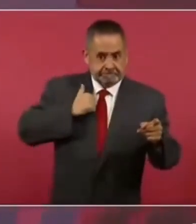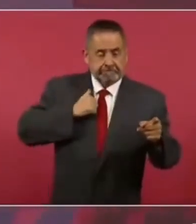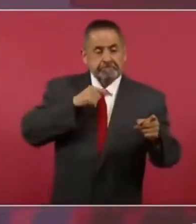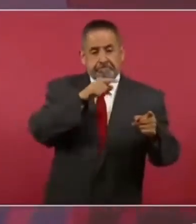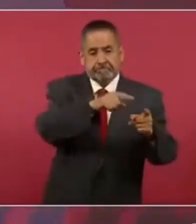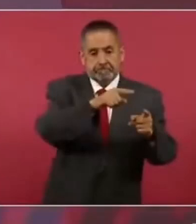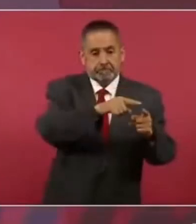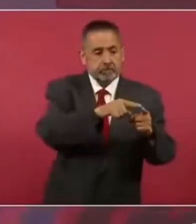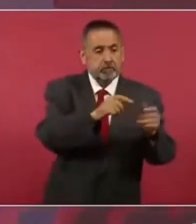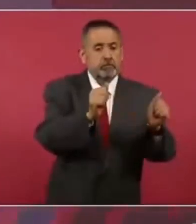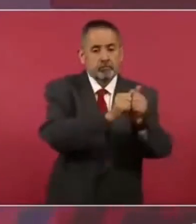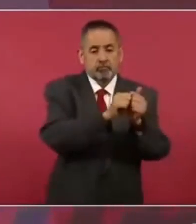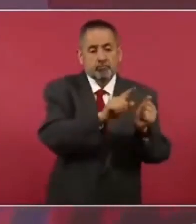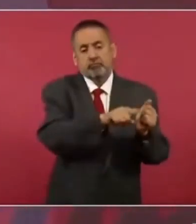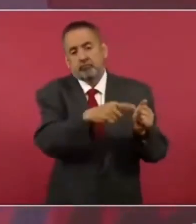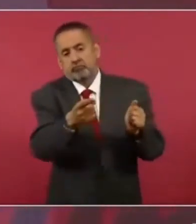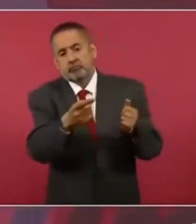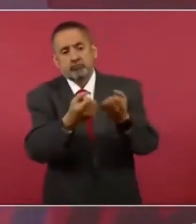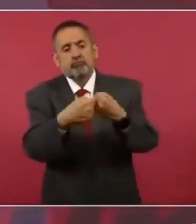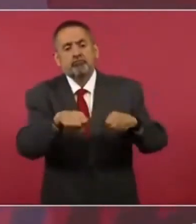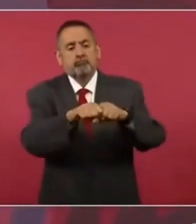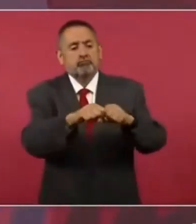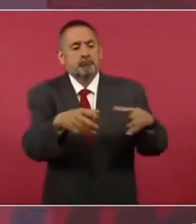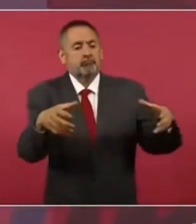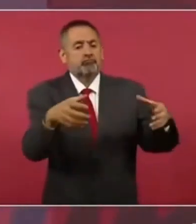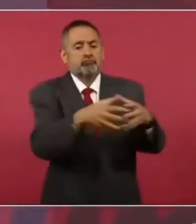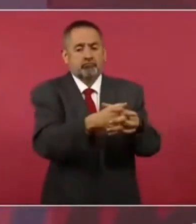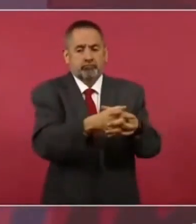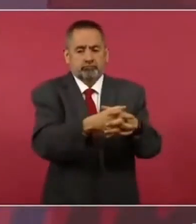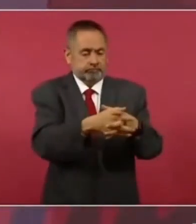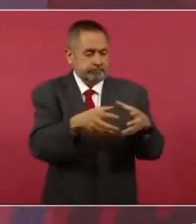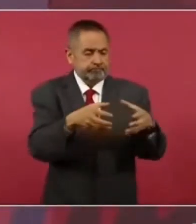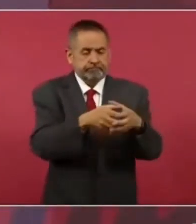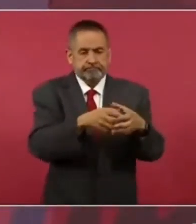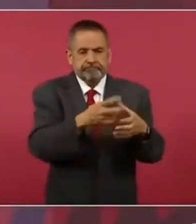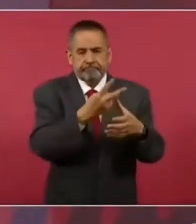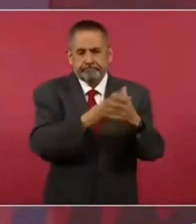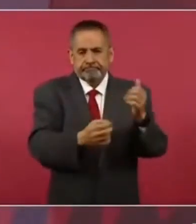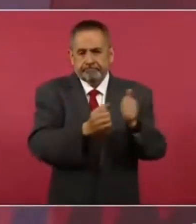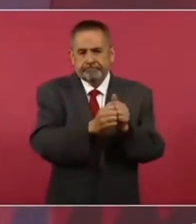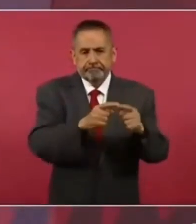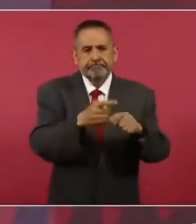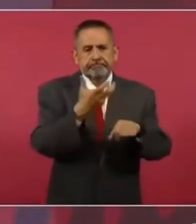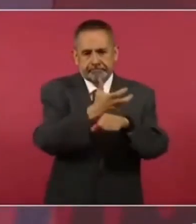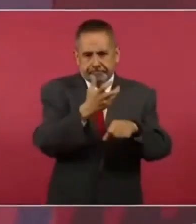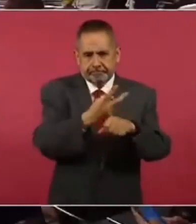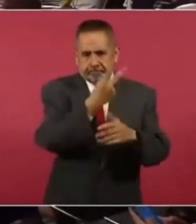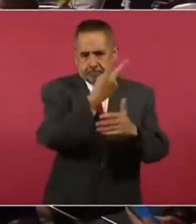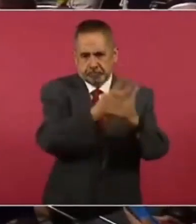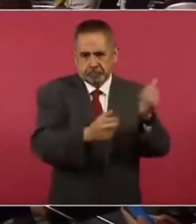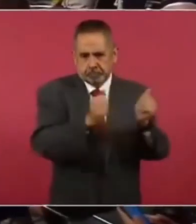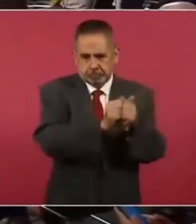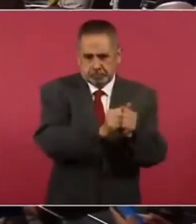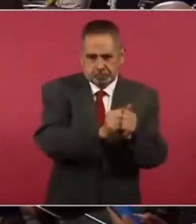se fusionó con esta empresa estadounidense,